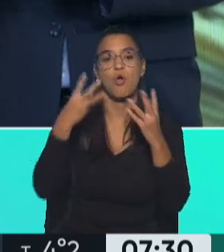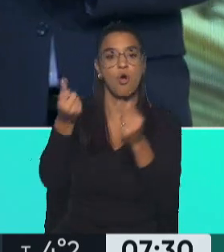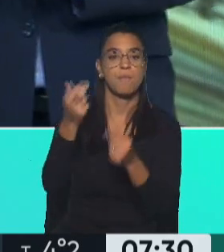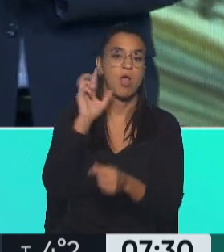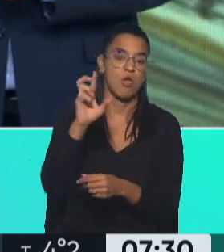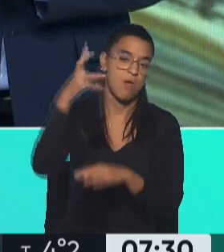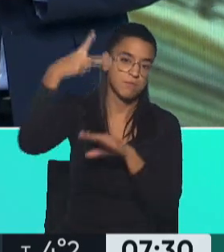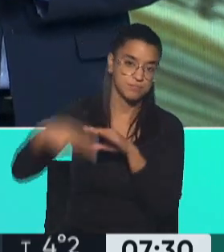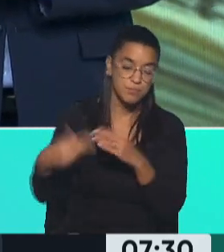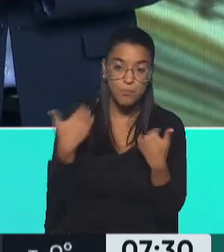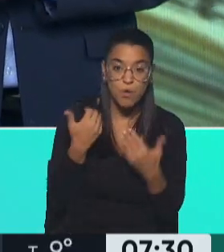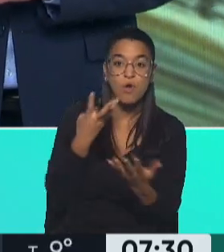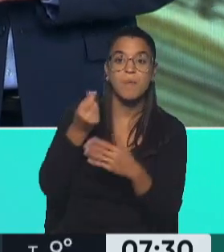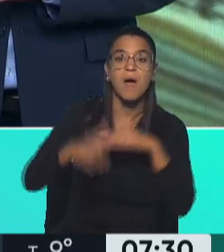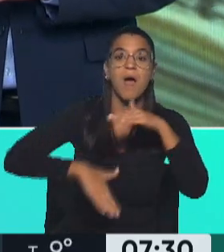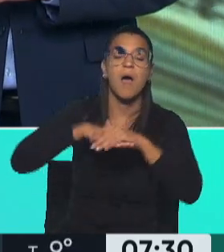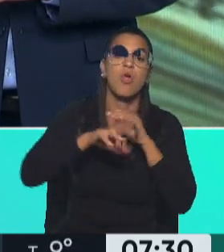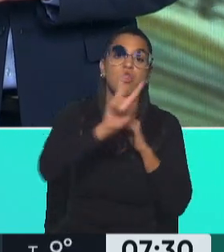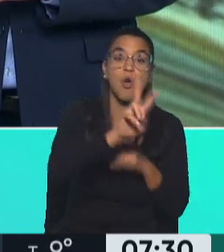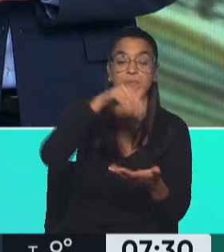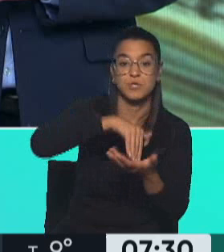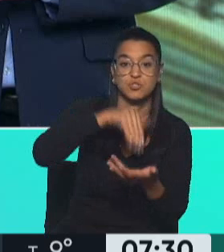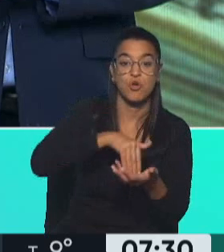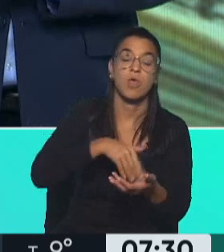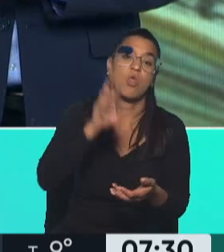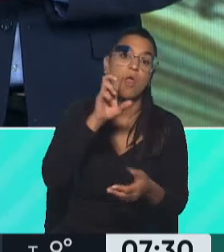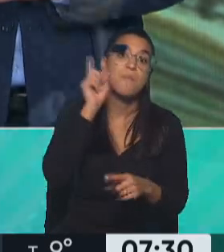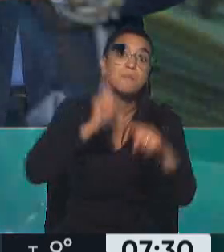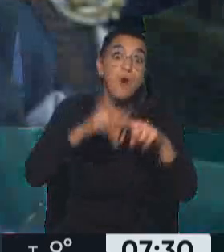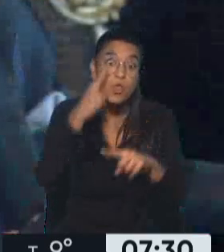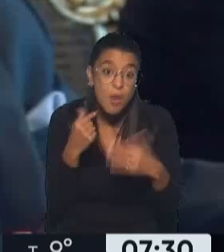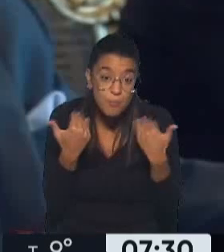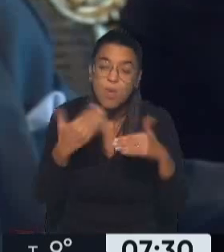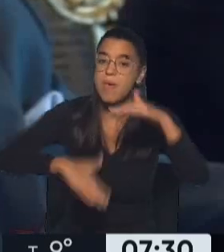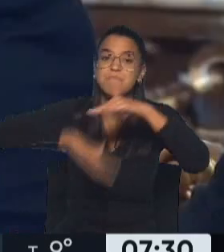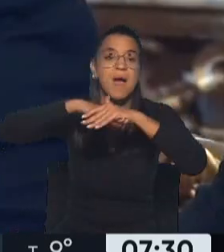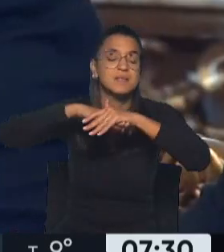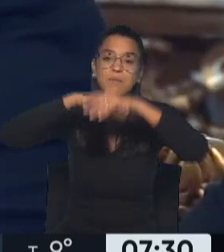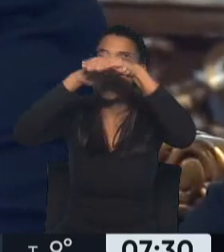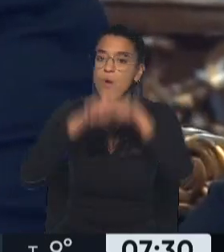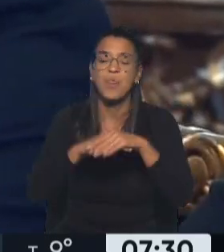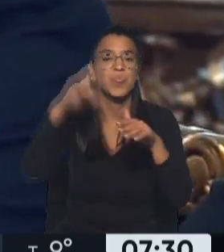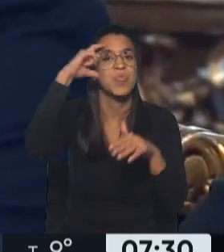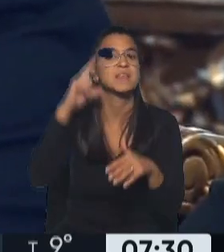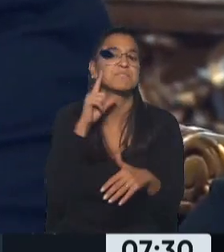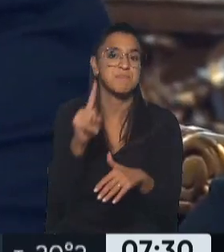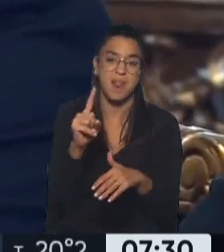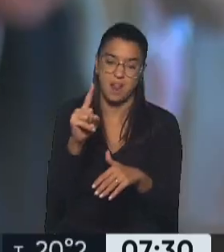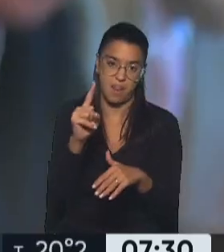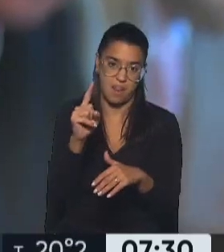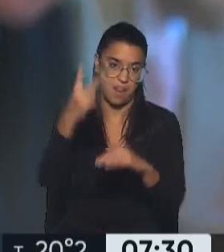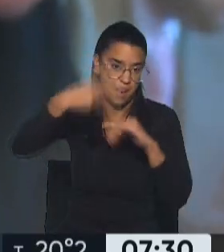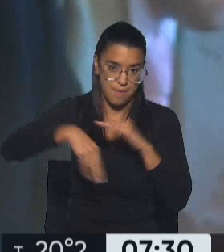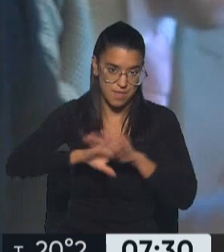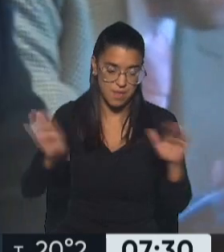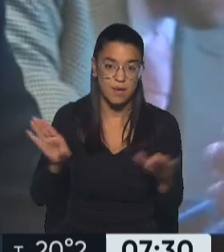dólares, aquellos que podían comprar hasta 2 millones de dólares por día, ese cupo máximo se bajó a 10.000. Es decir,